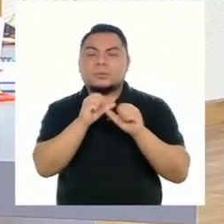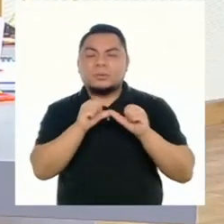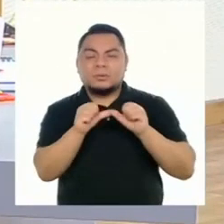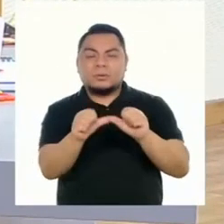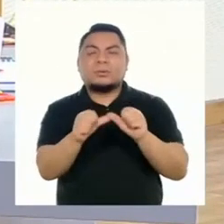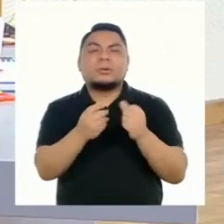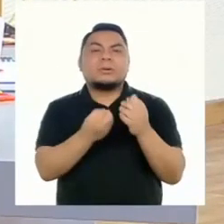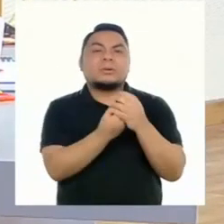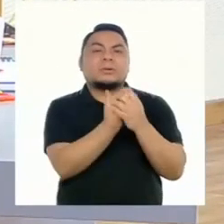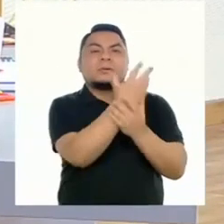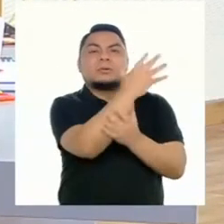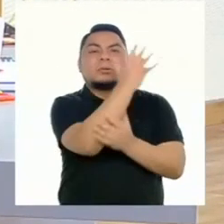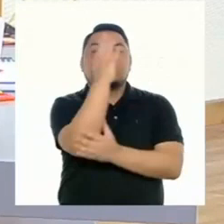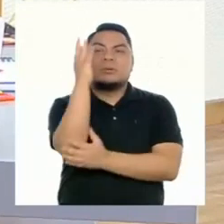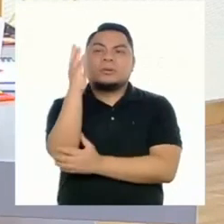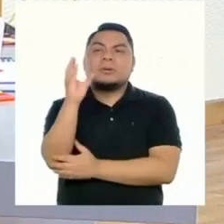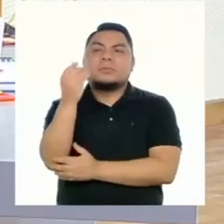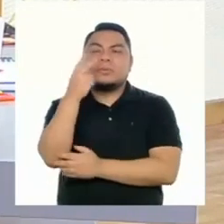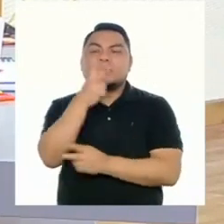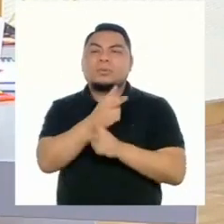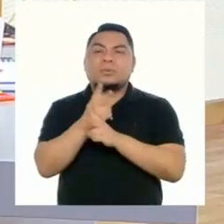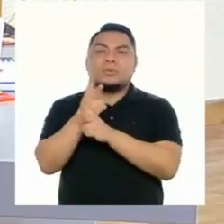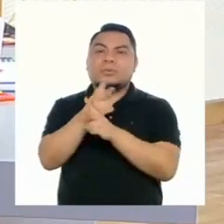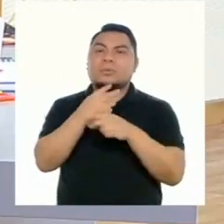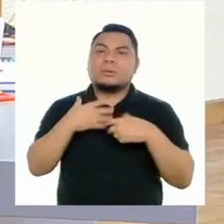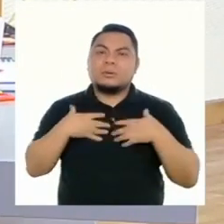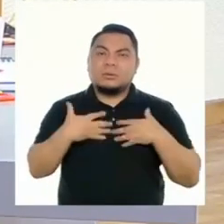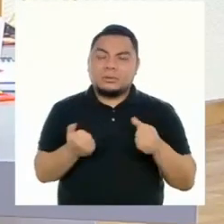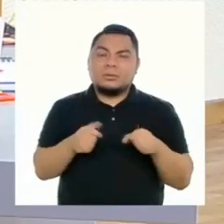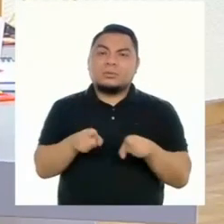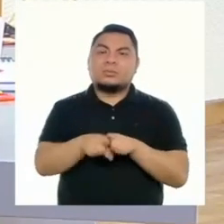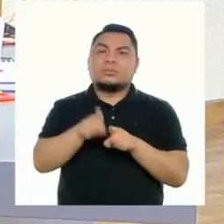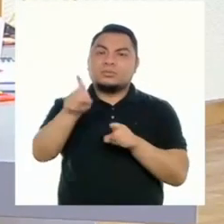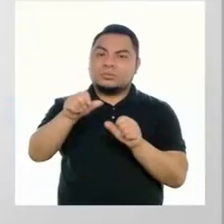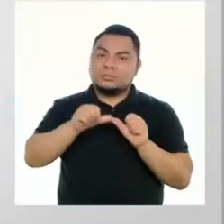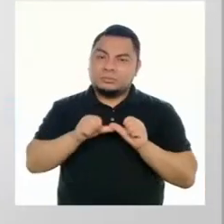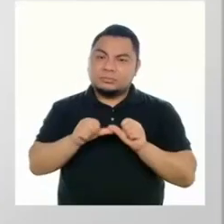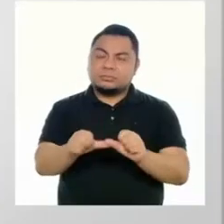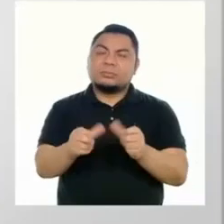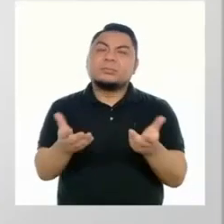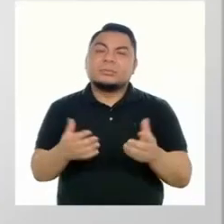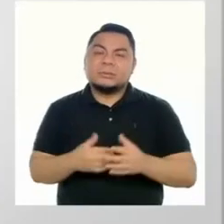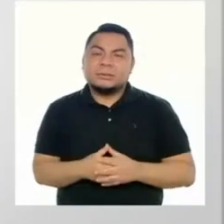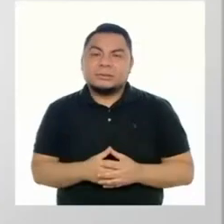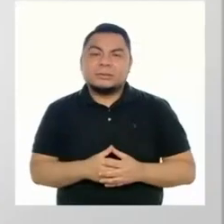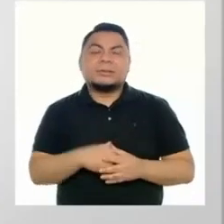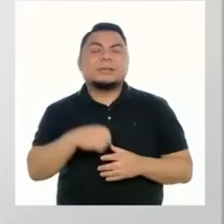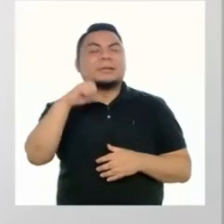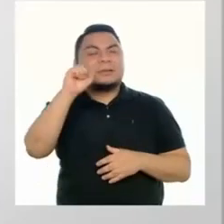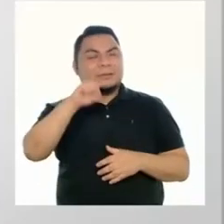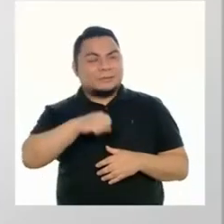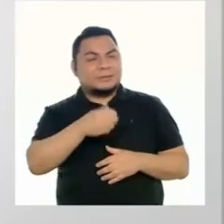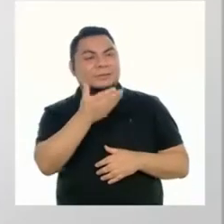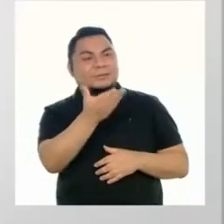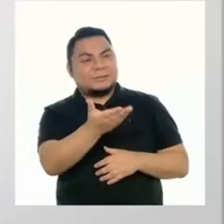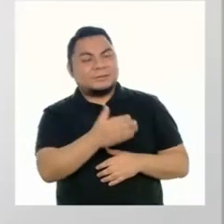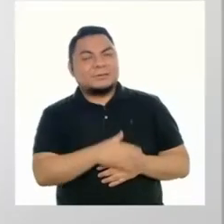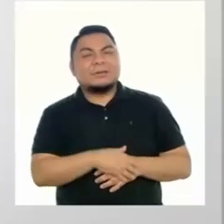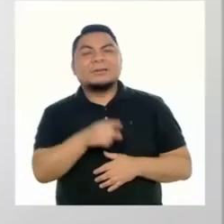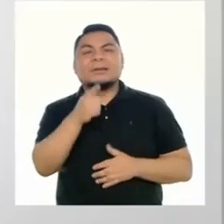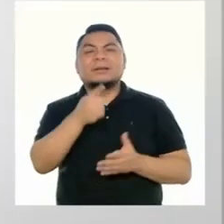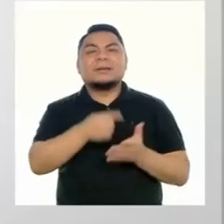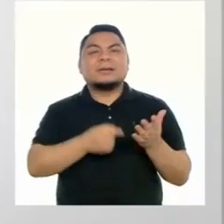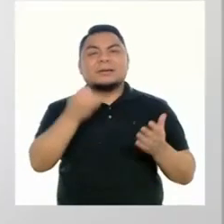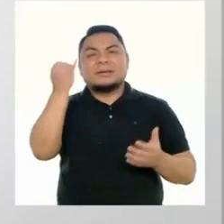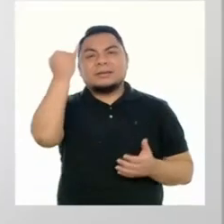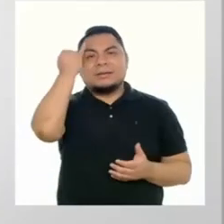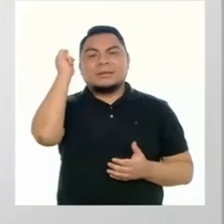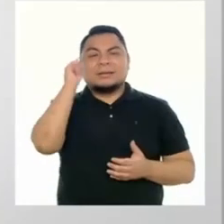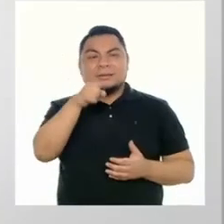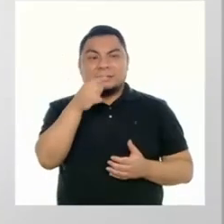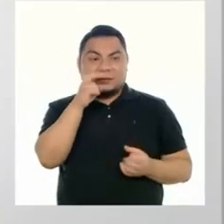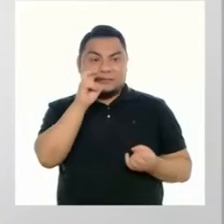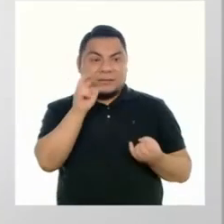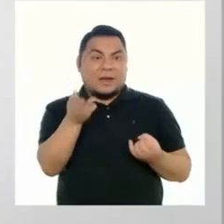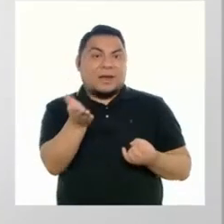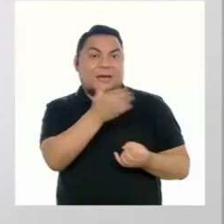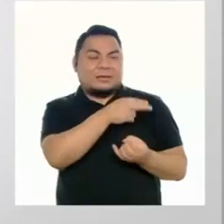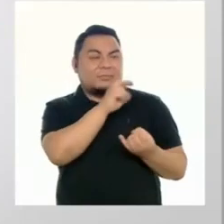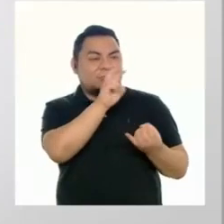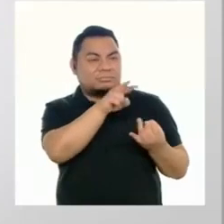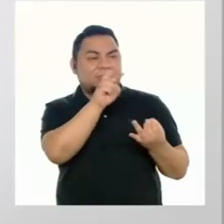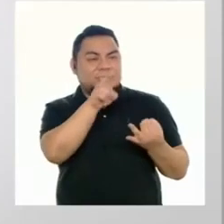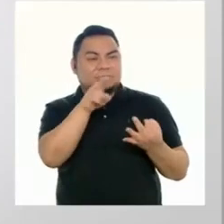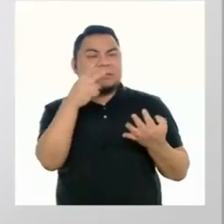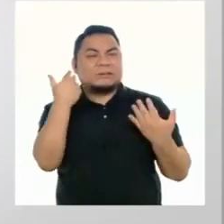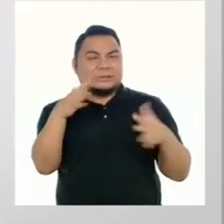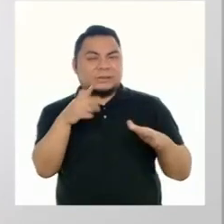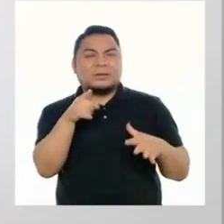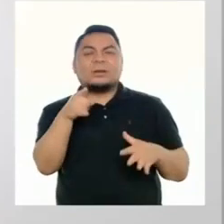preservar nuestra biodiversidad para cuidar nuestra salud y supervivencia? Así es, Miluska. ¿Qué ideas a partir de lo visto hasta